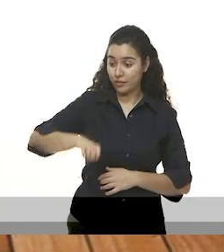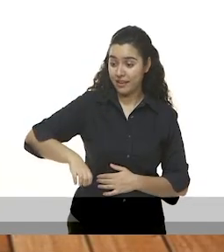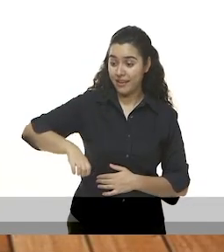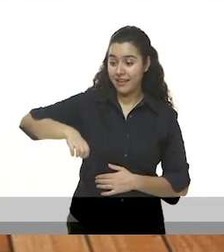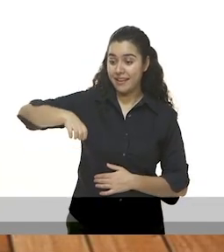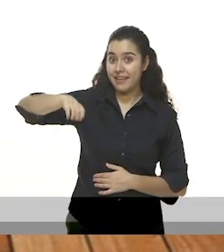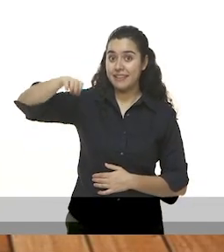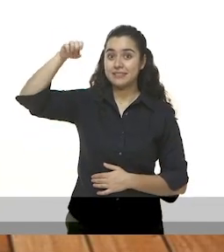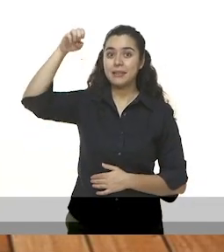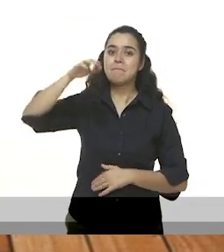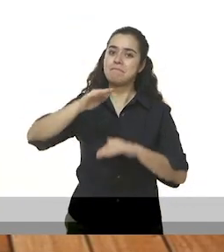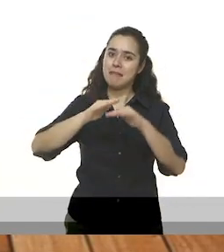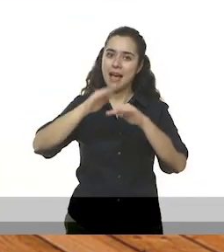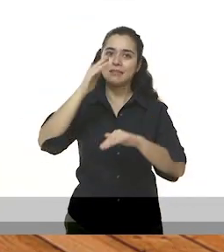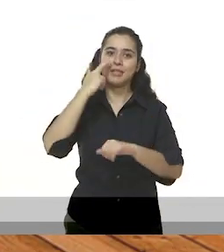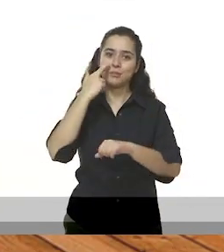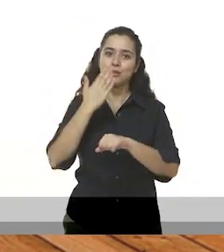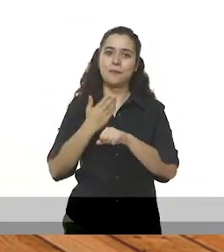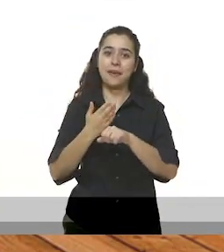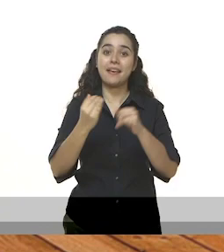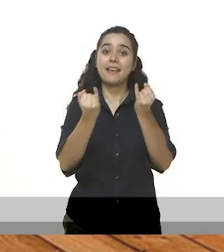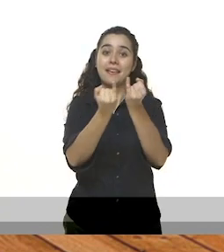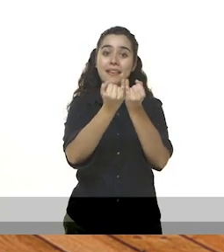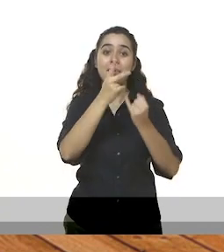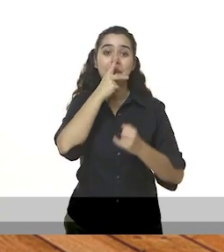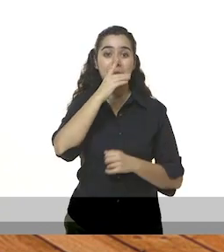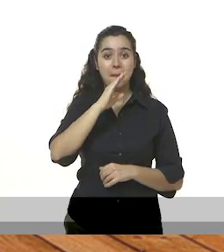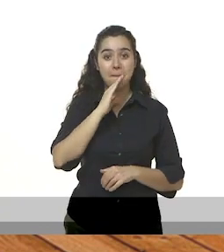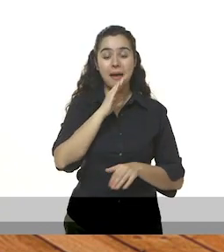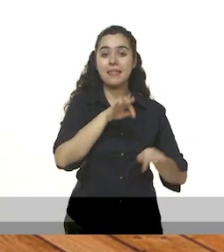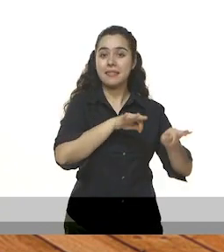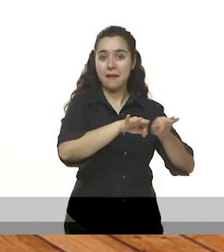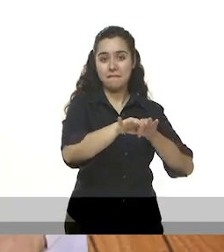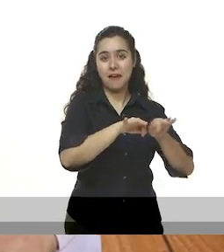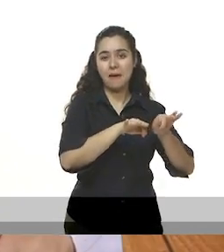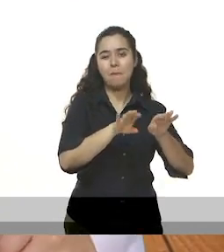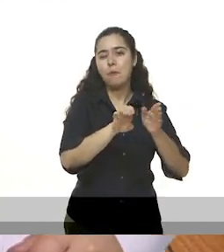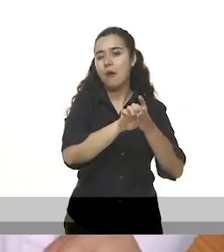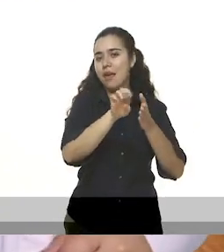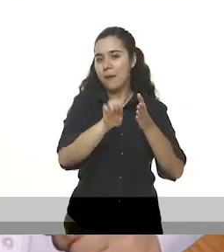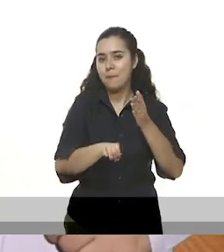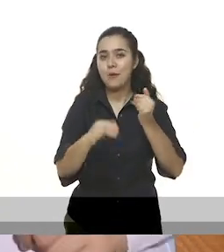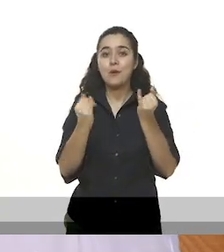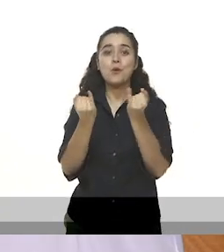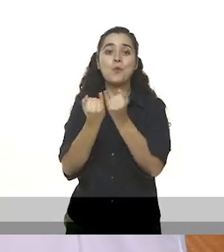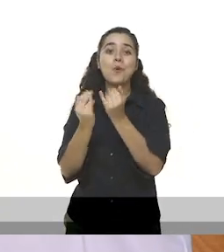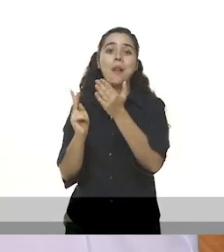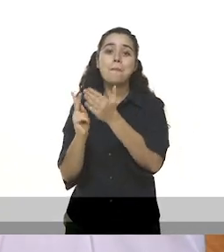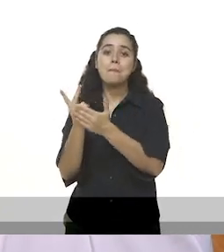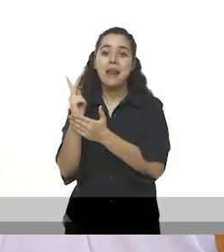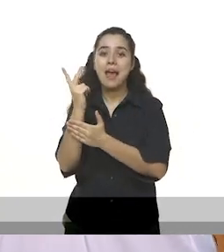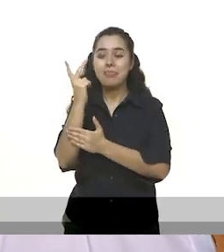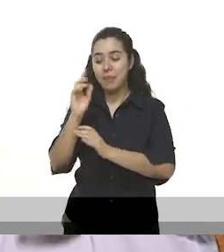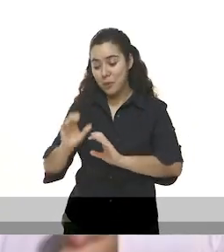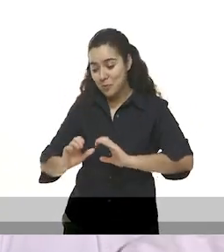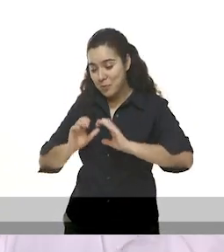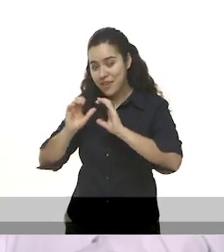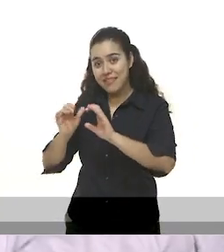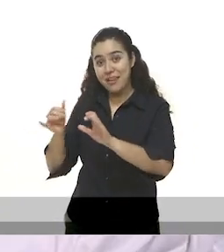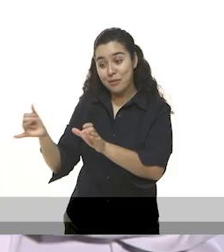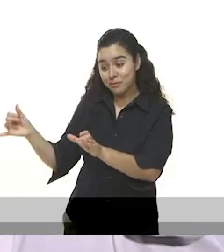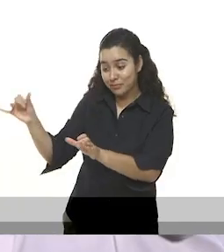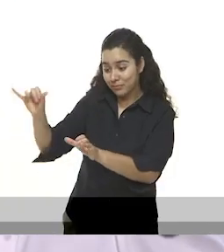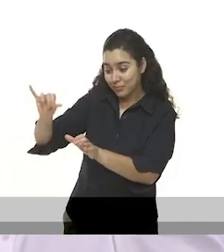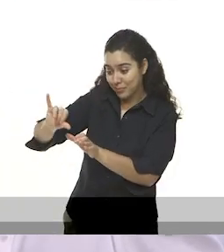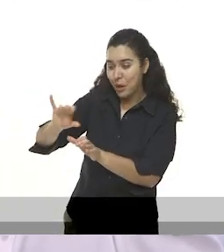responsabilidades van aumentando. Como sus padres, que ahora deben trabajar. Como las plantas, que deben tener un cuidado para